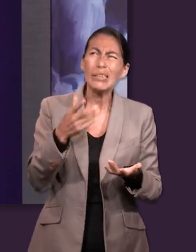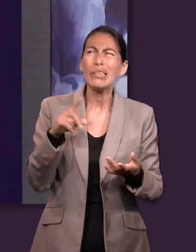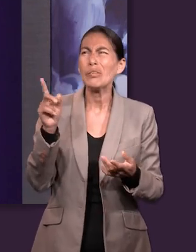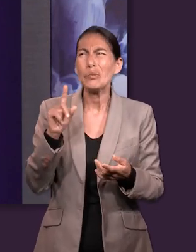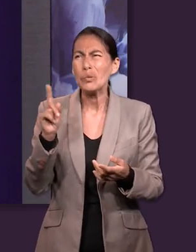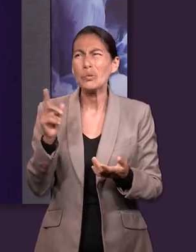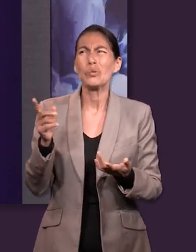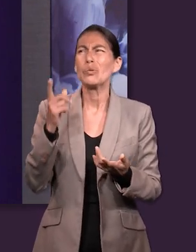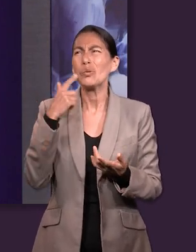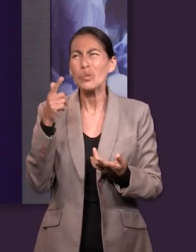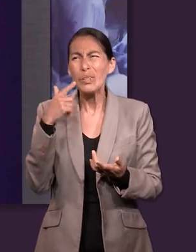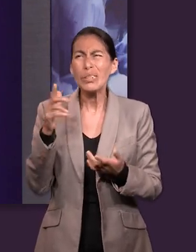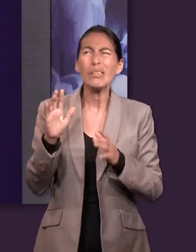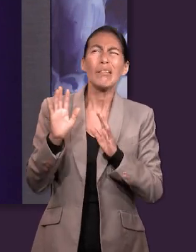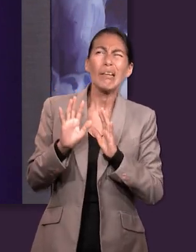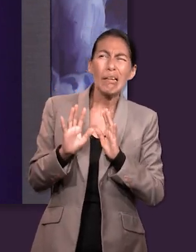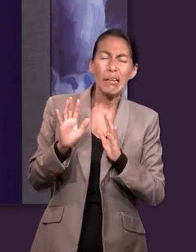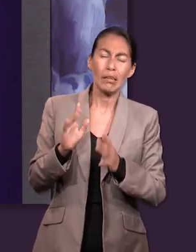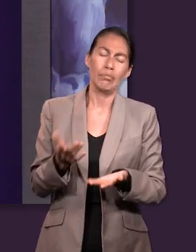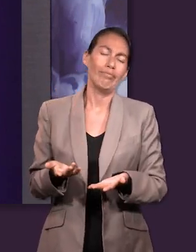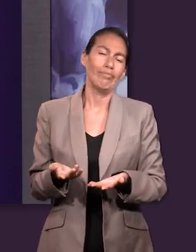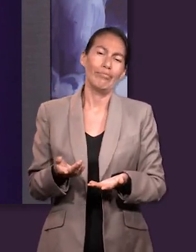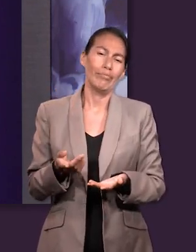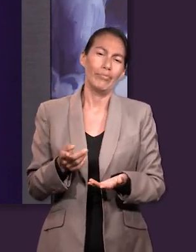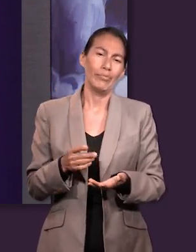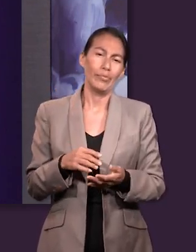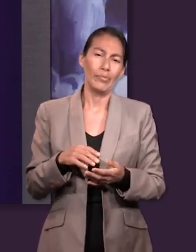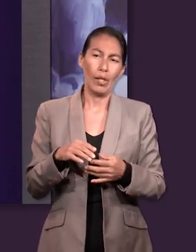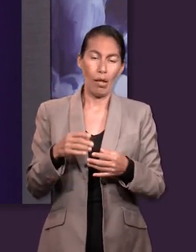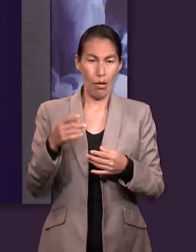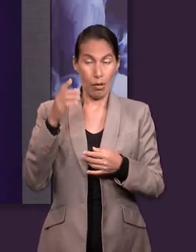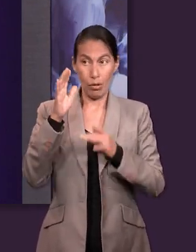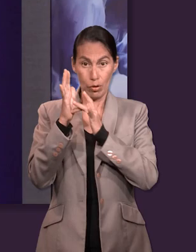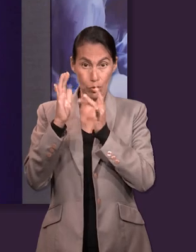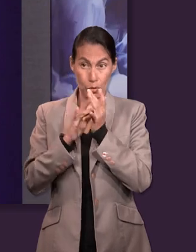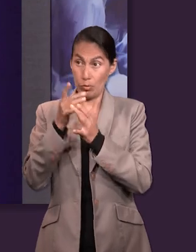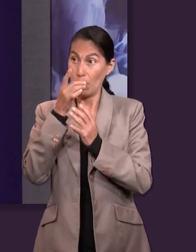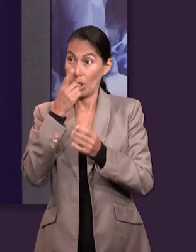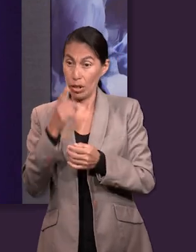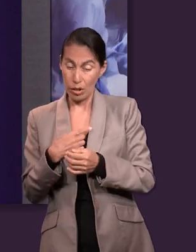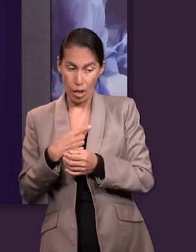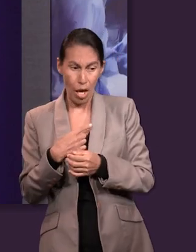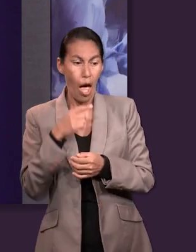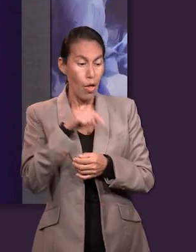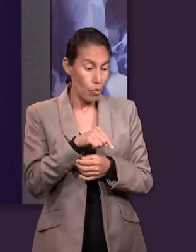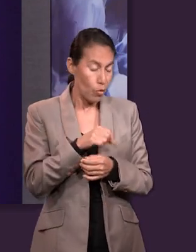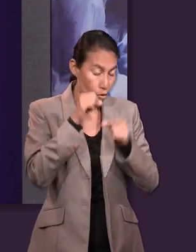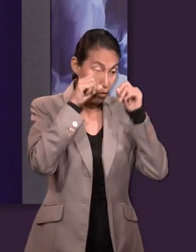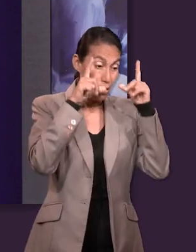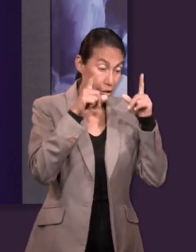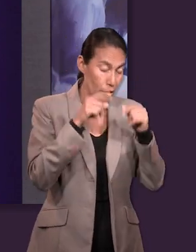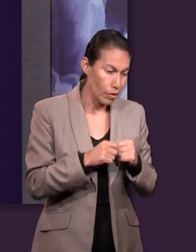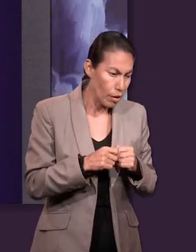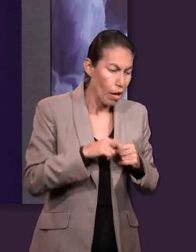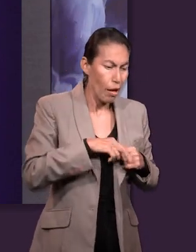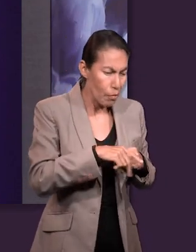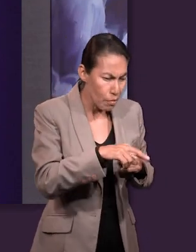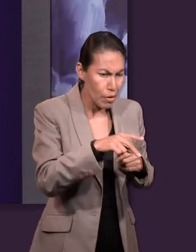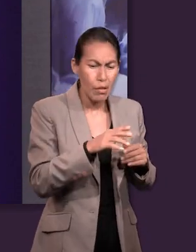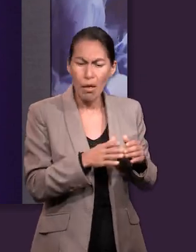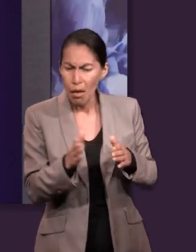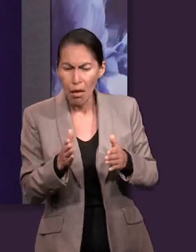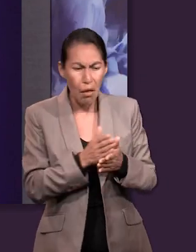determinado. No tenemos un manual de instrucciones específicas que diga, toma este camino, levántate a tal hora, sino que tenemos